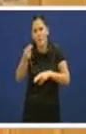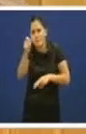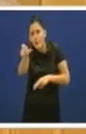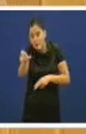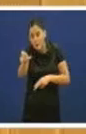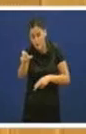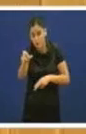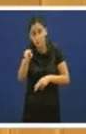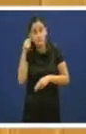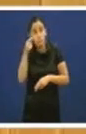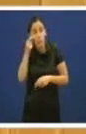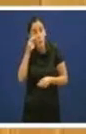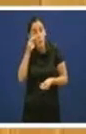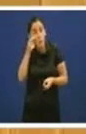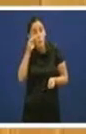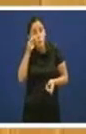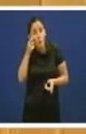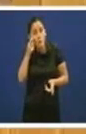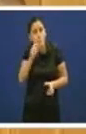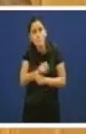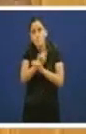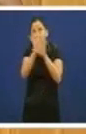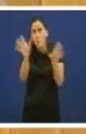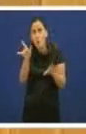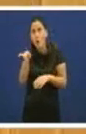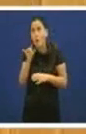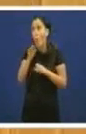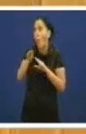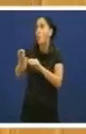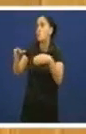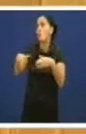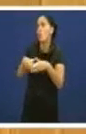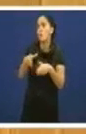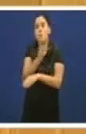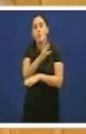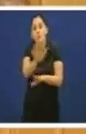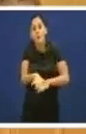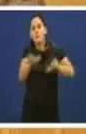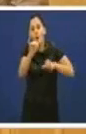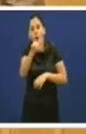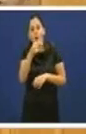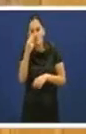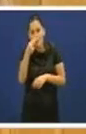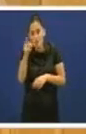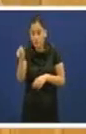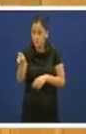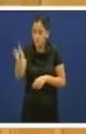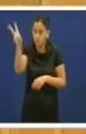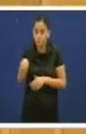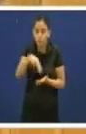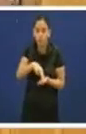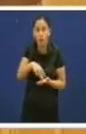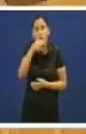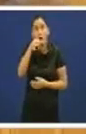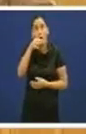ben o que a vostede e interesa seu grupo parlamentar porque do Naval cero. Vostede vivo aquí a falar do seu libro.